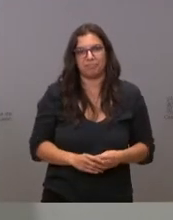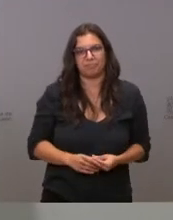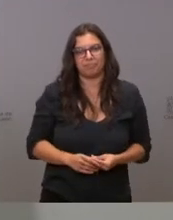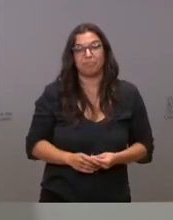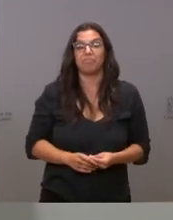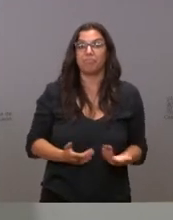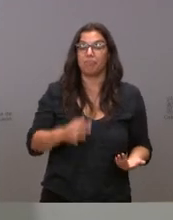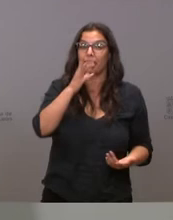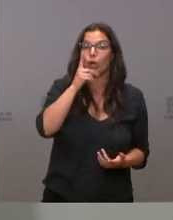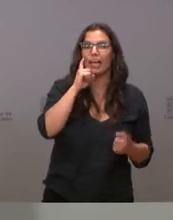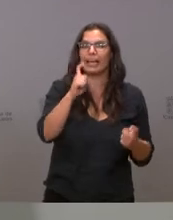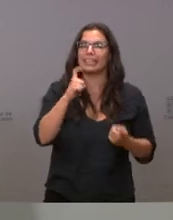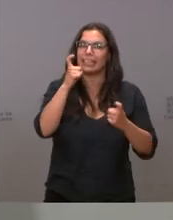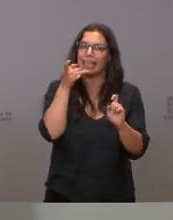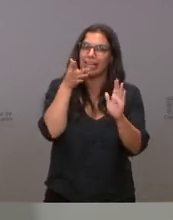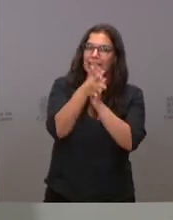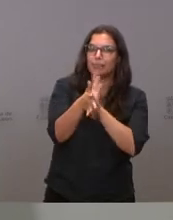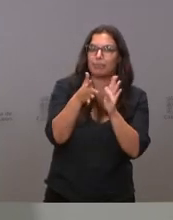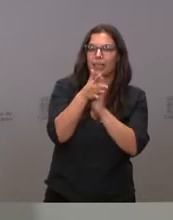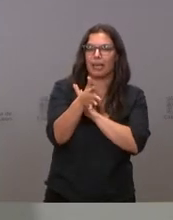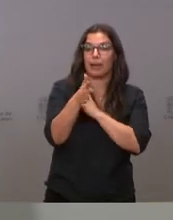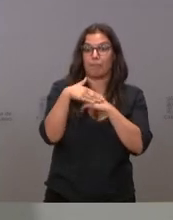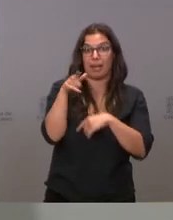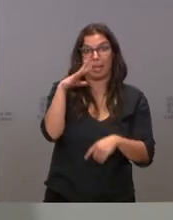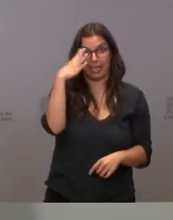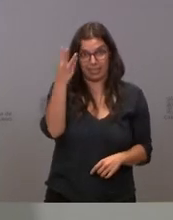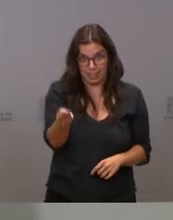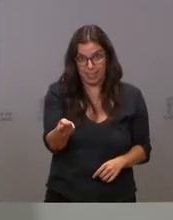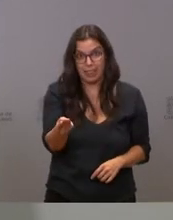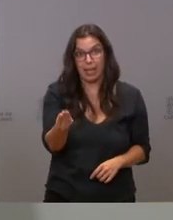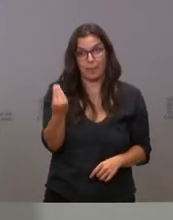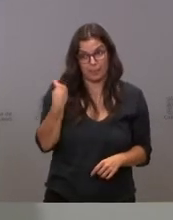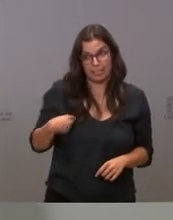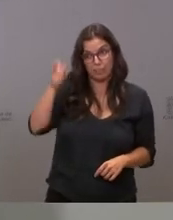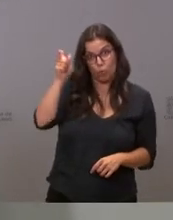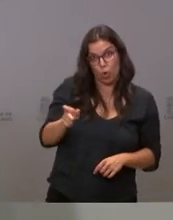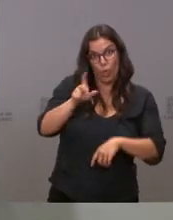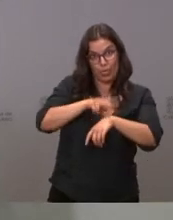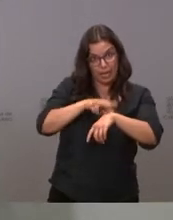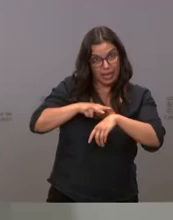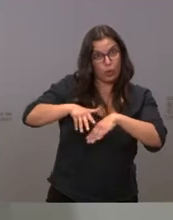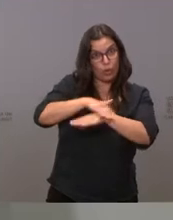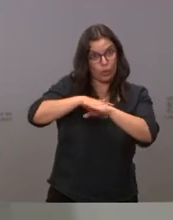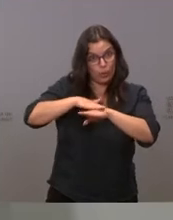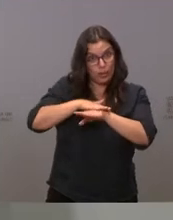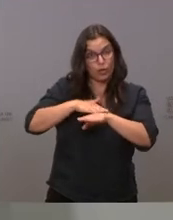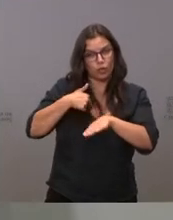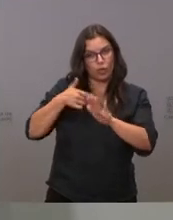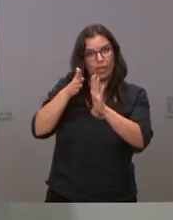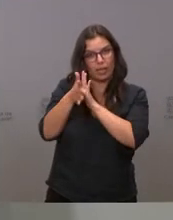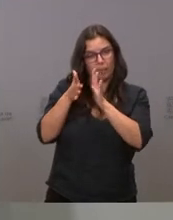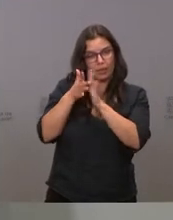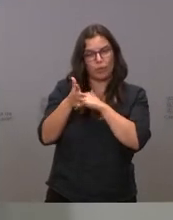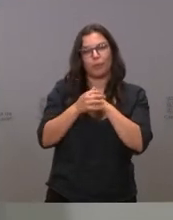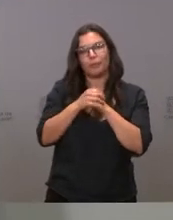Y ahora voy a intentar explicarle, de tal manera que lo entienda el propio delegado del Gobierno, por qué hay,